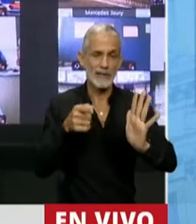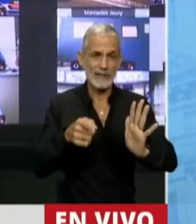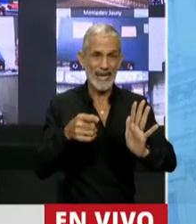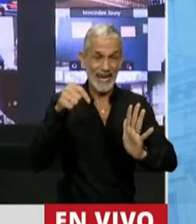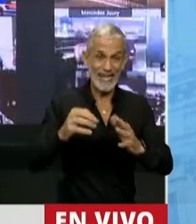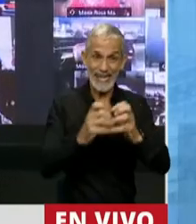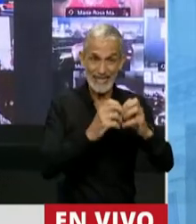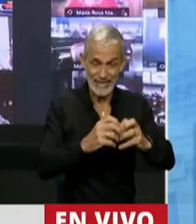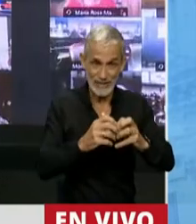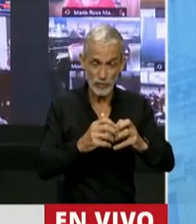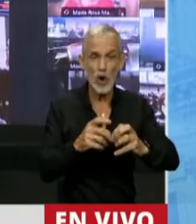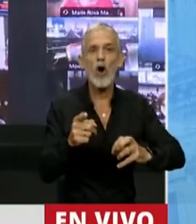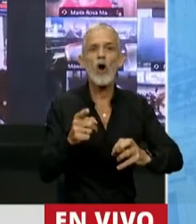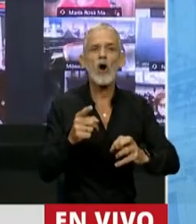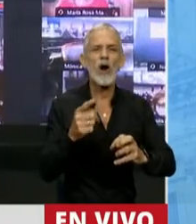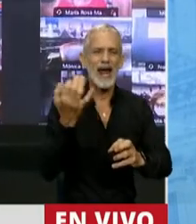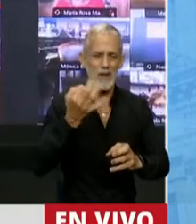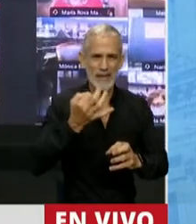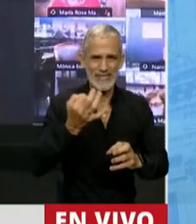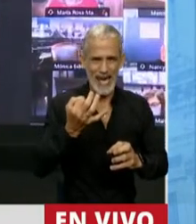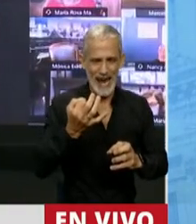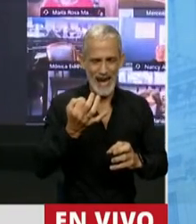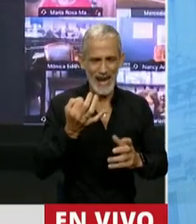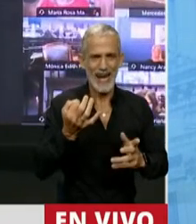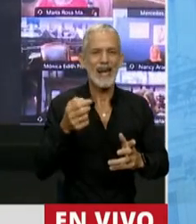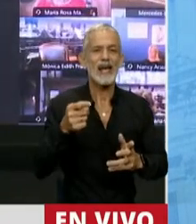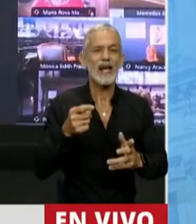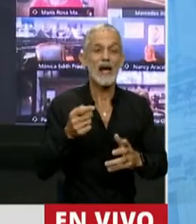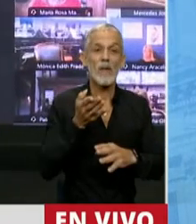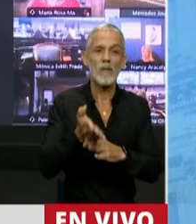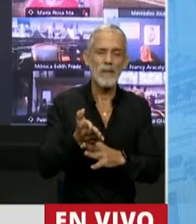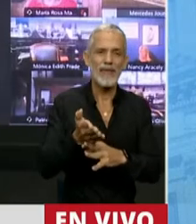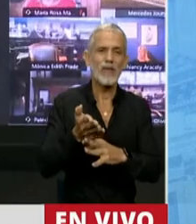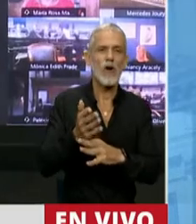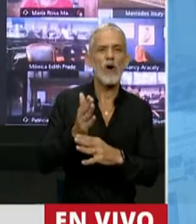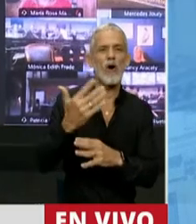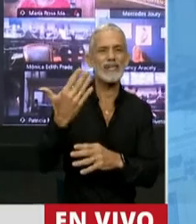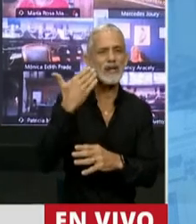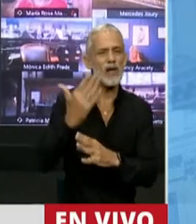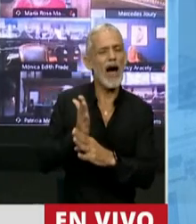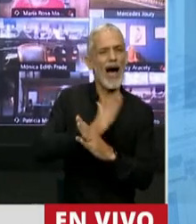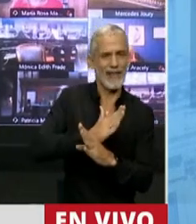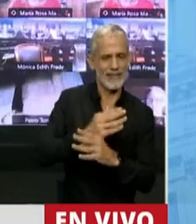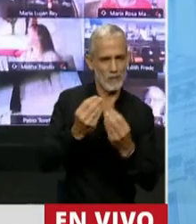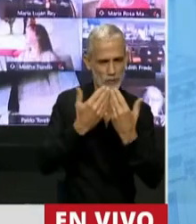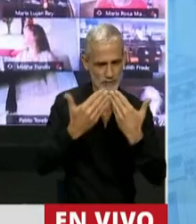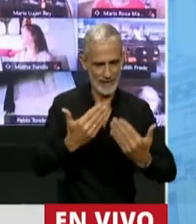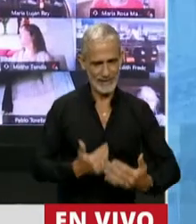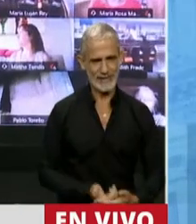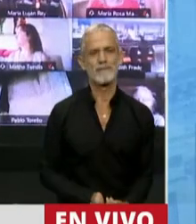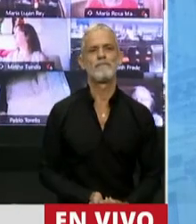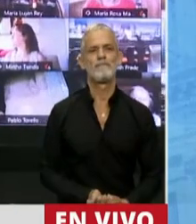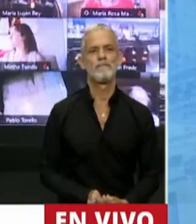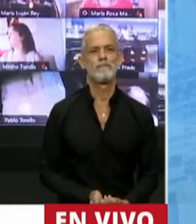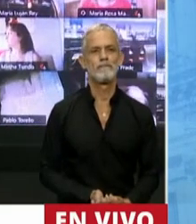esta sesión extraordinaria o especial, mejor dicho, se hubiera pedido en tiempo y forma. Muchas gracias, señor Presidente.